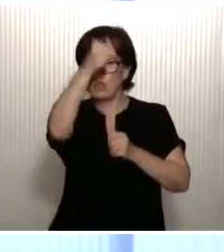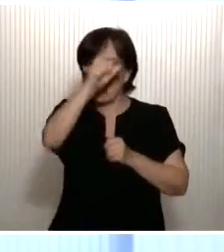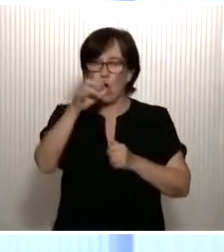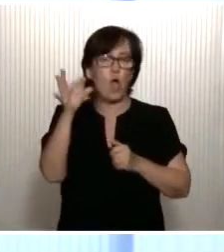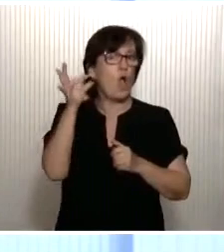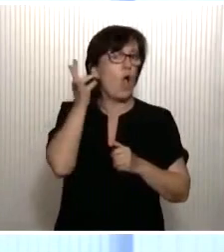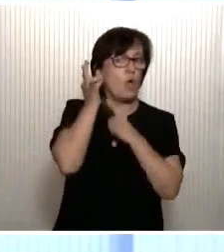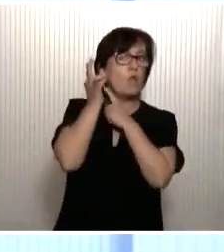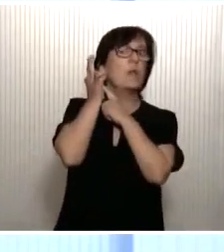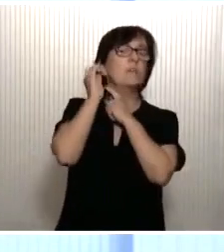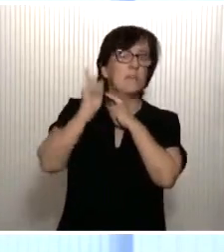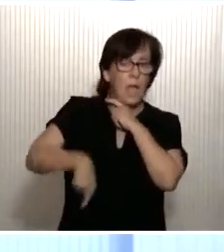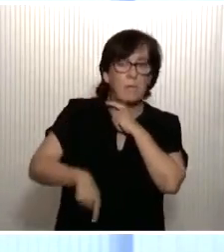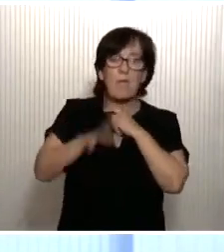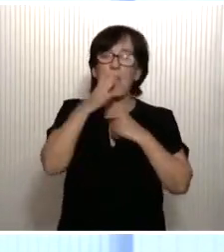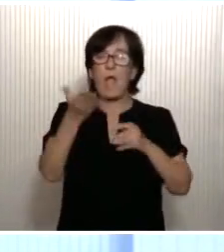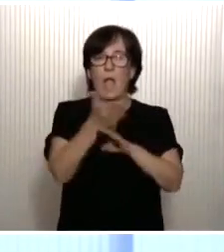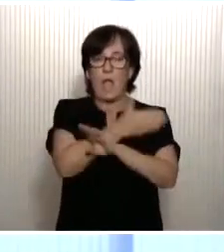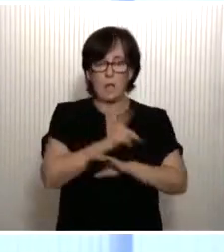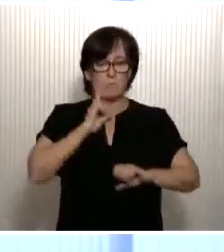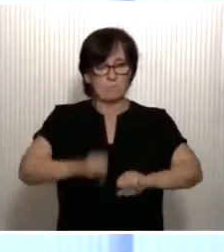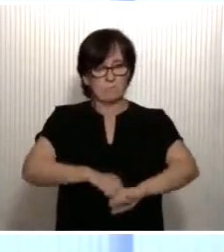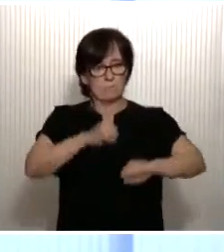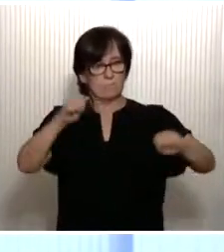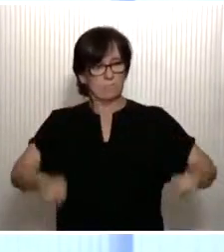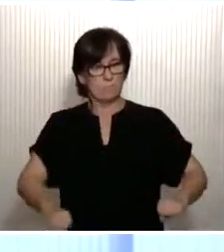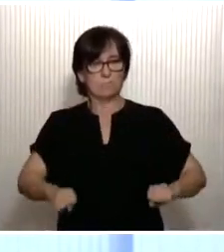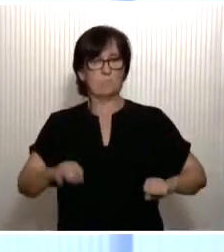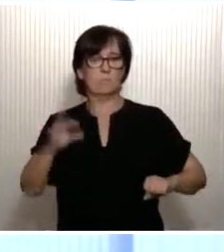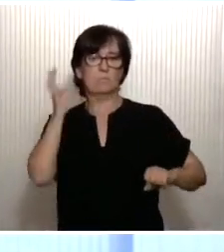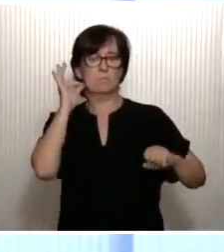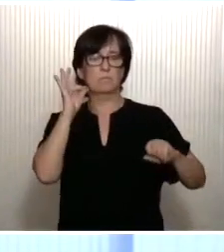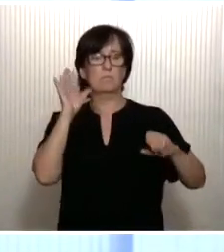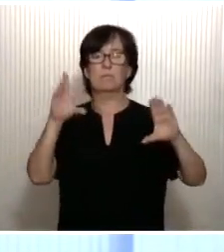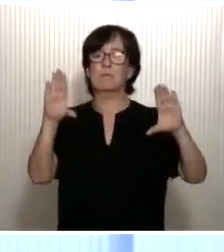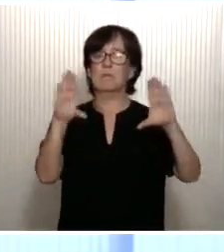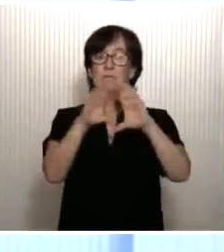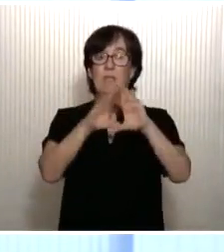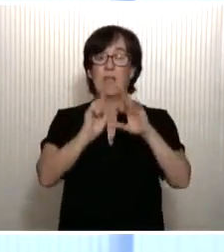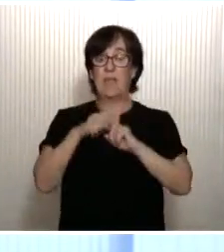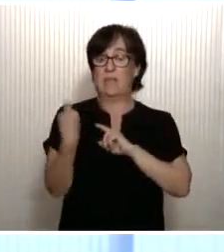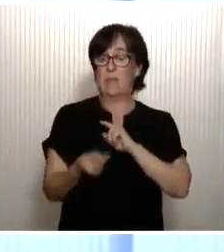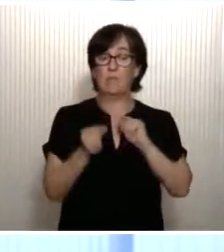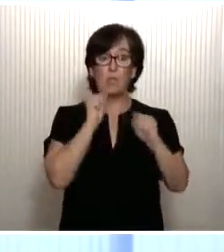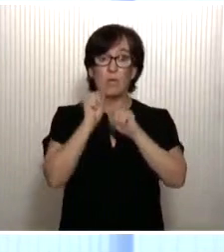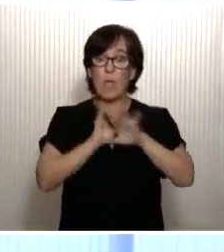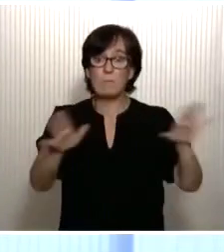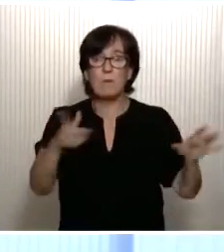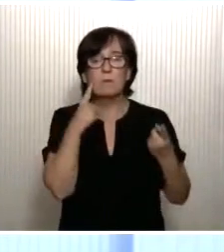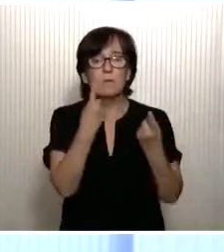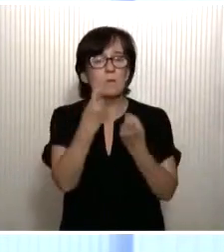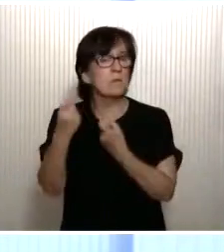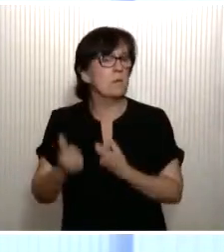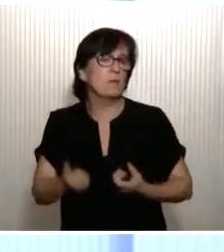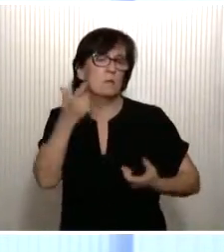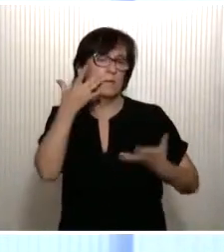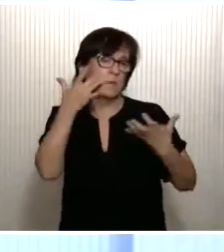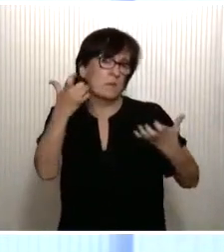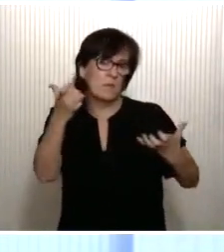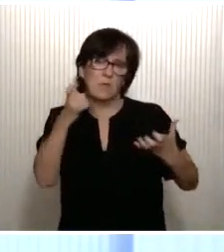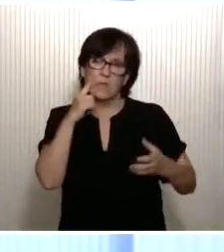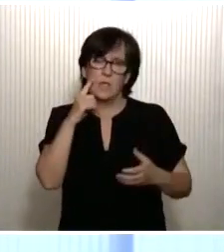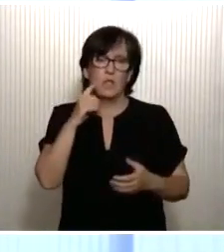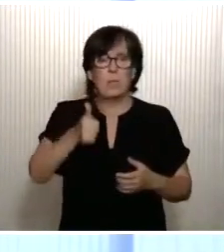Si antes España necesitaba asentar una agenda feminista, ahora, después de la pandemia, esa necesidad es aún más evidente, aún más